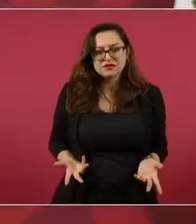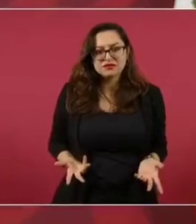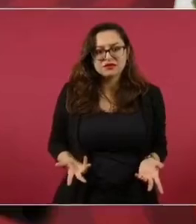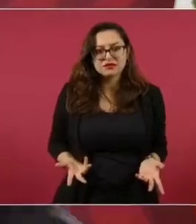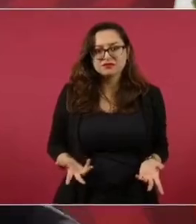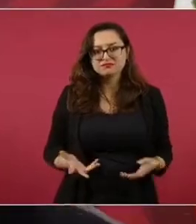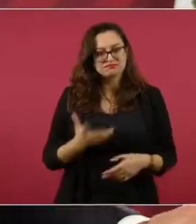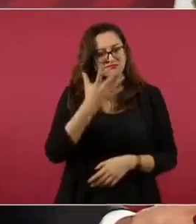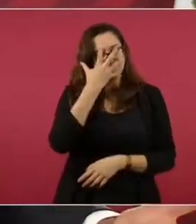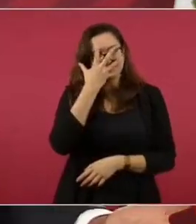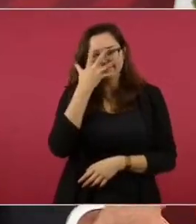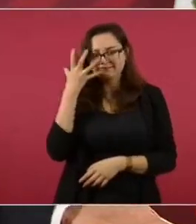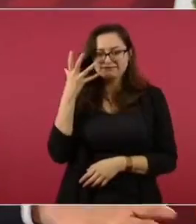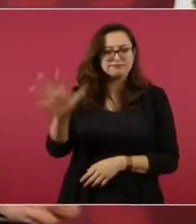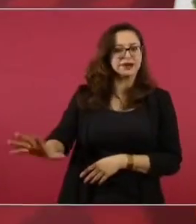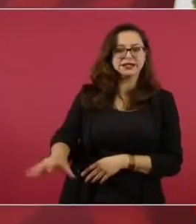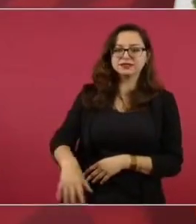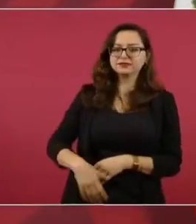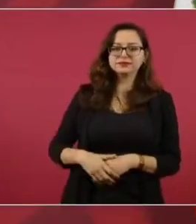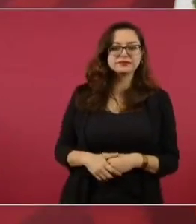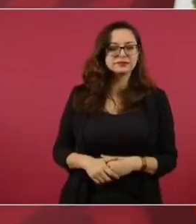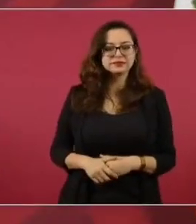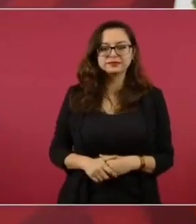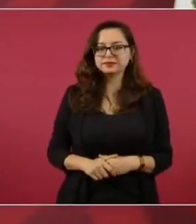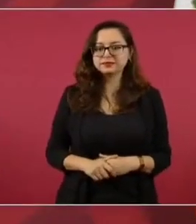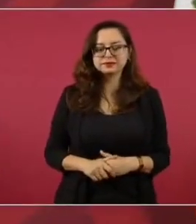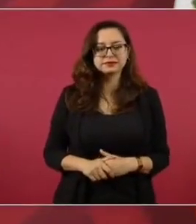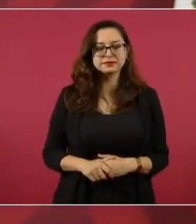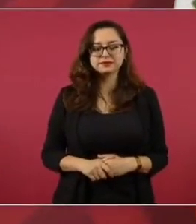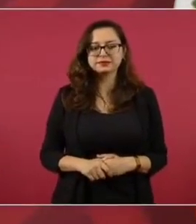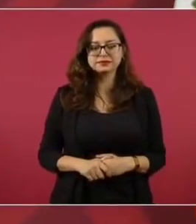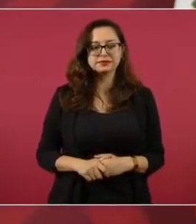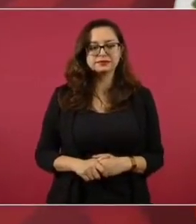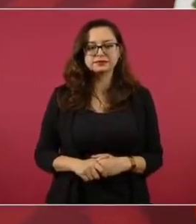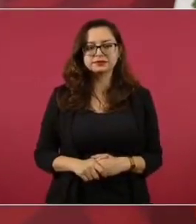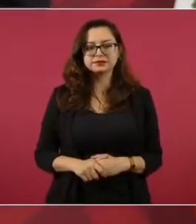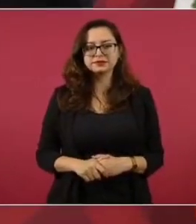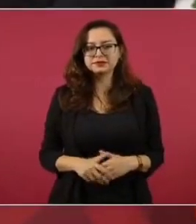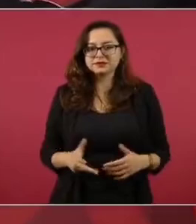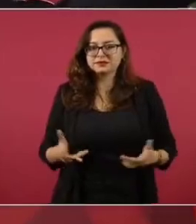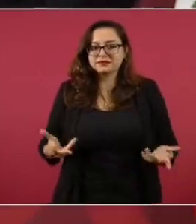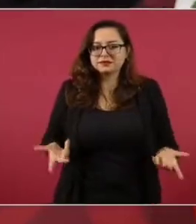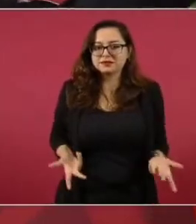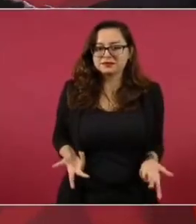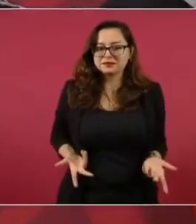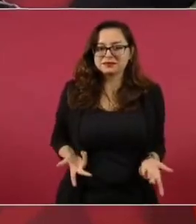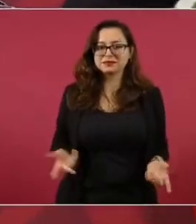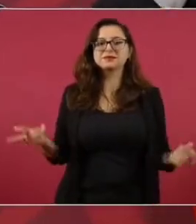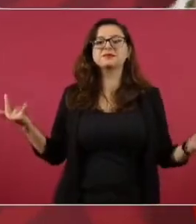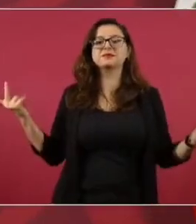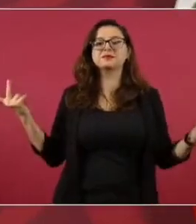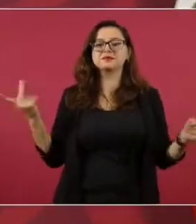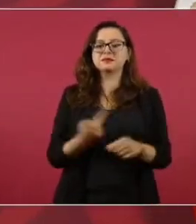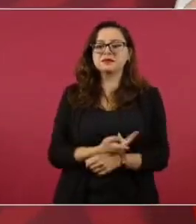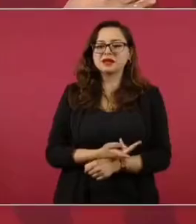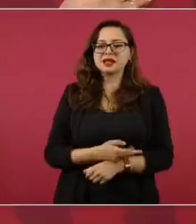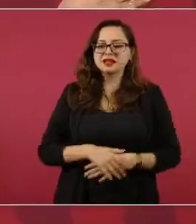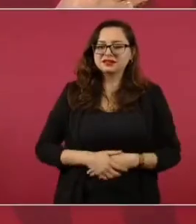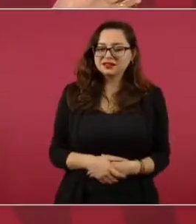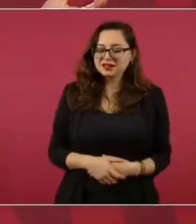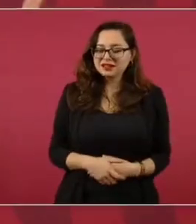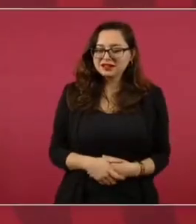pero es una vergüenza, ¿dónde está la grandeza?,